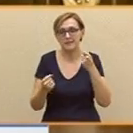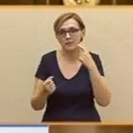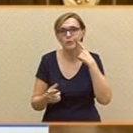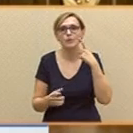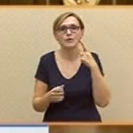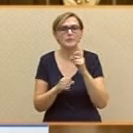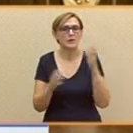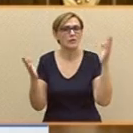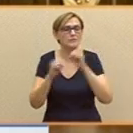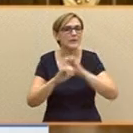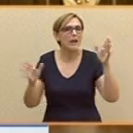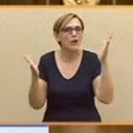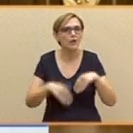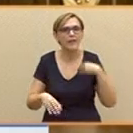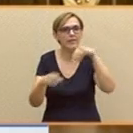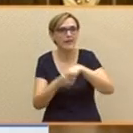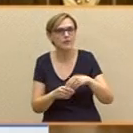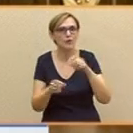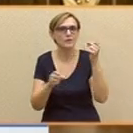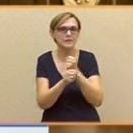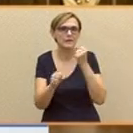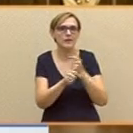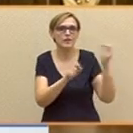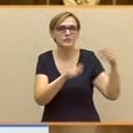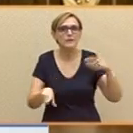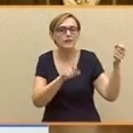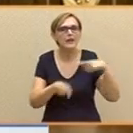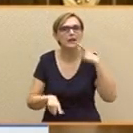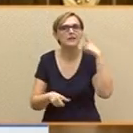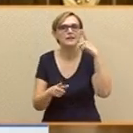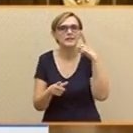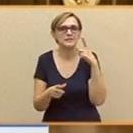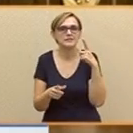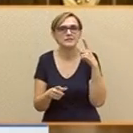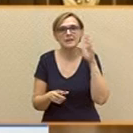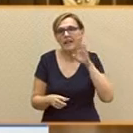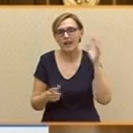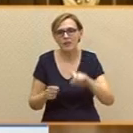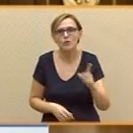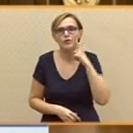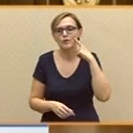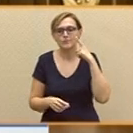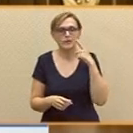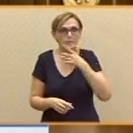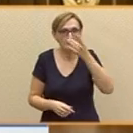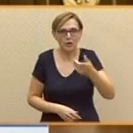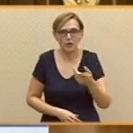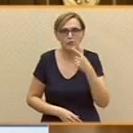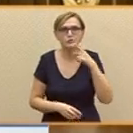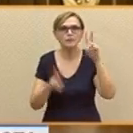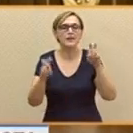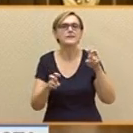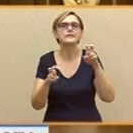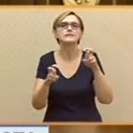supondría la inclusión de los trabajadores migrantes en situación irregular, lo cual es vergonzoso. Para que la universalización de la atención sanitaria sea una